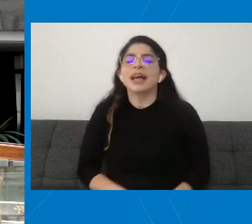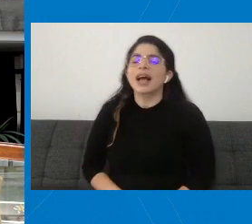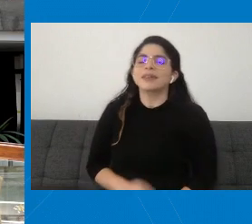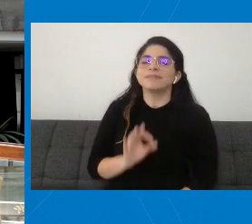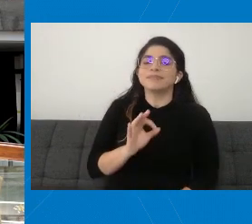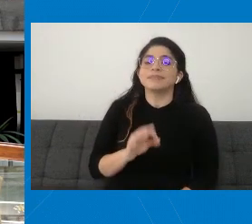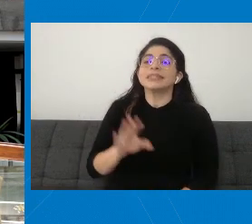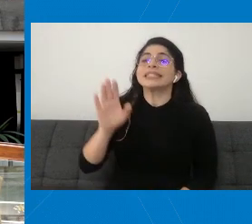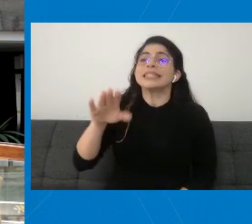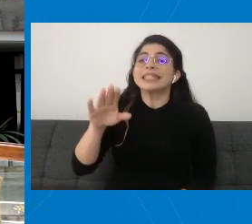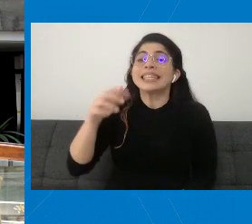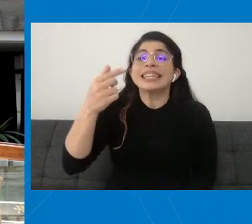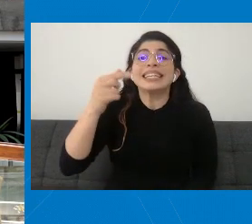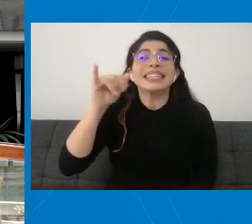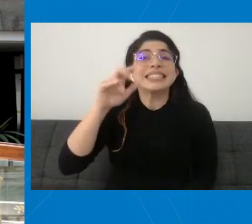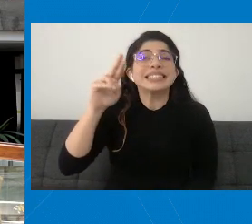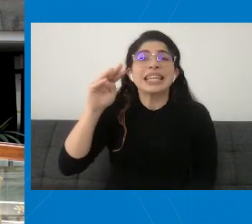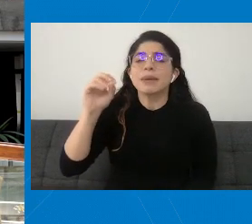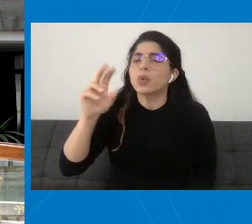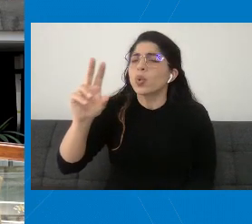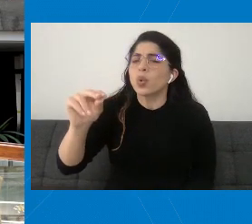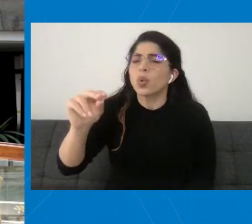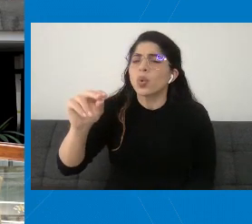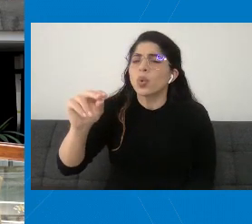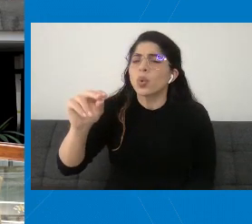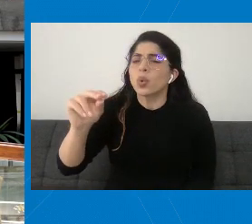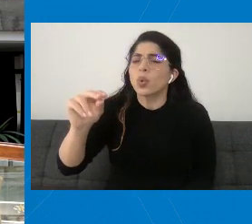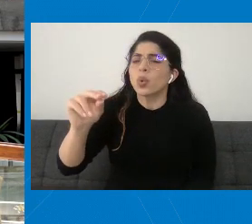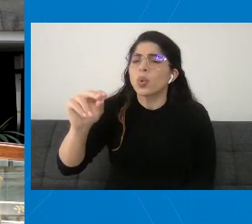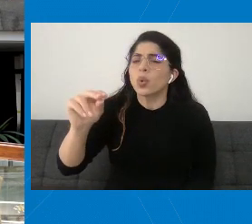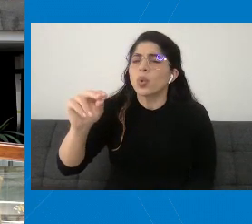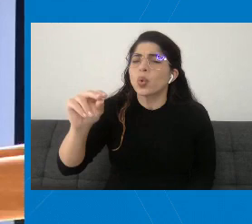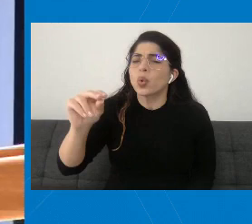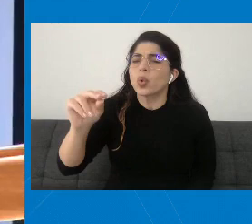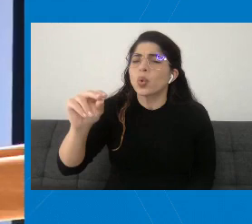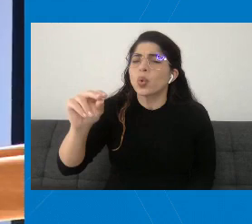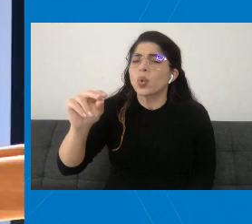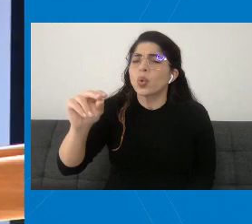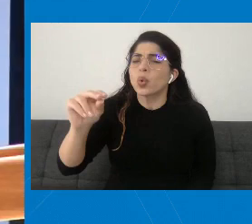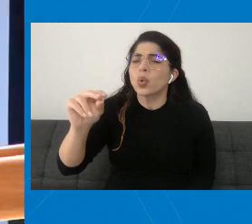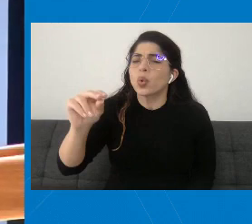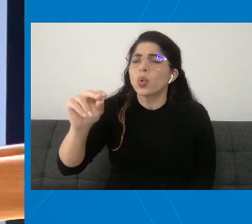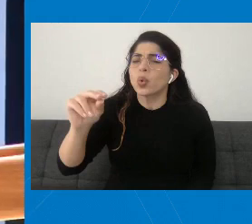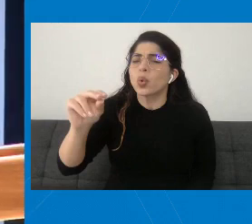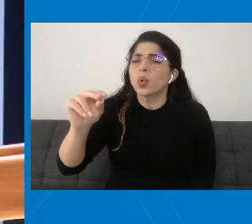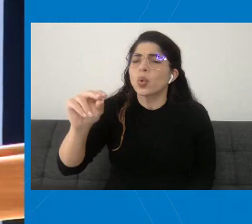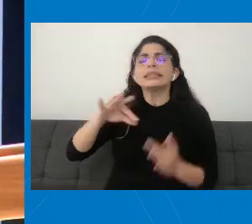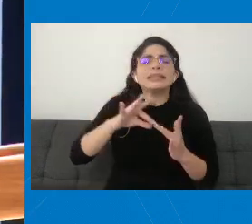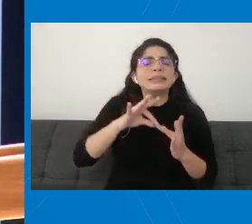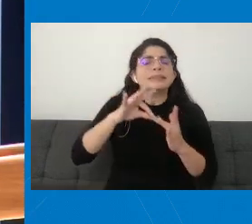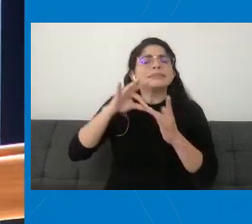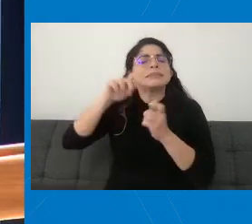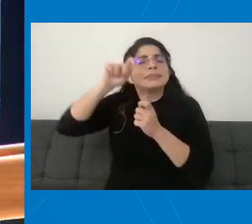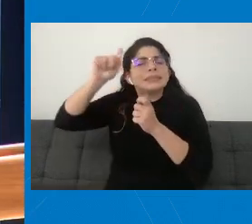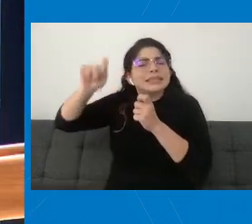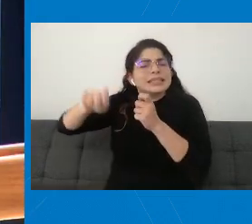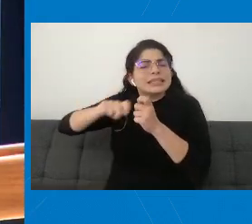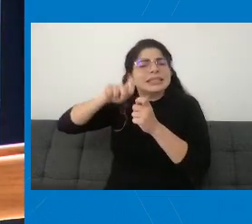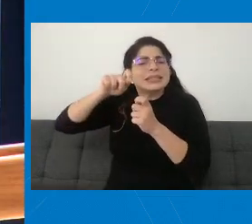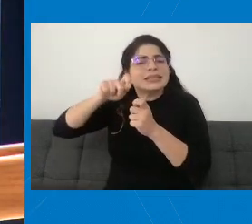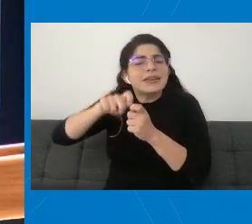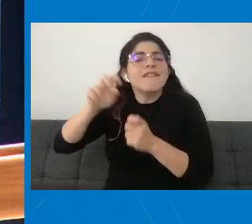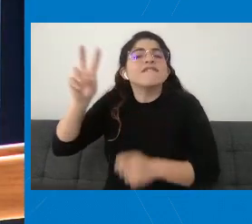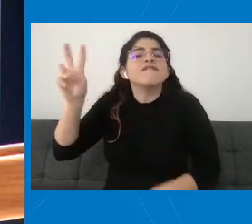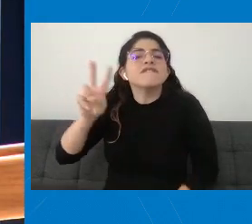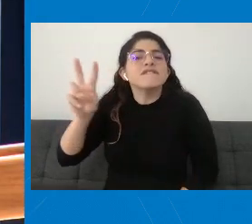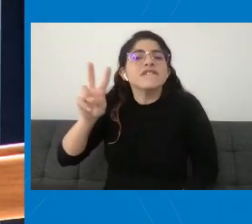don Guillermo, no. La vacuna contra la influenza es específicamente para el virus de